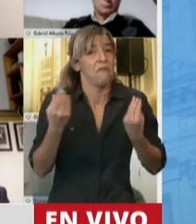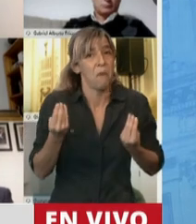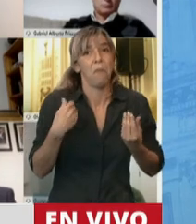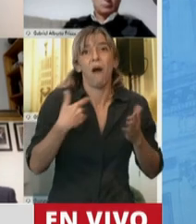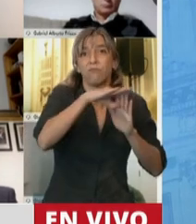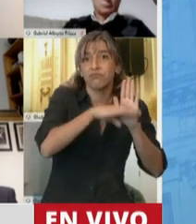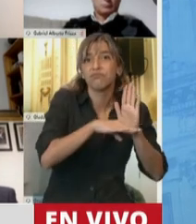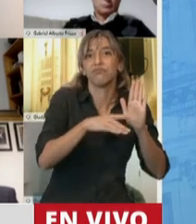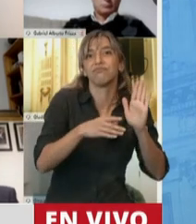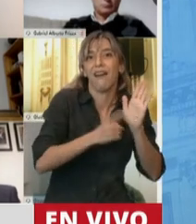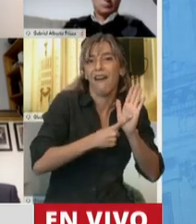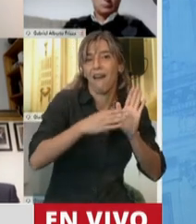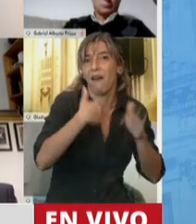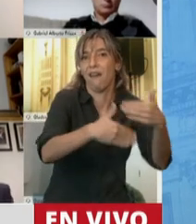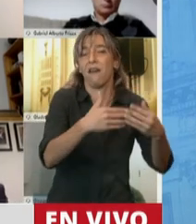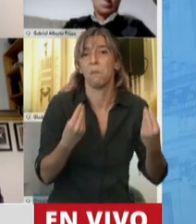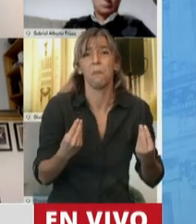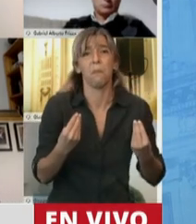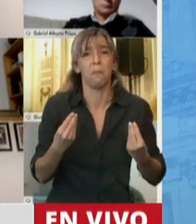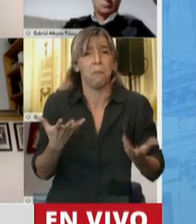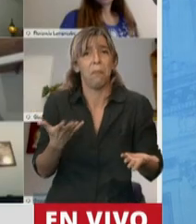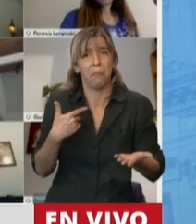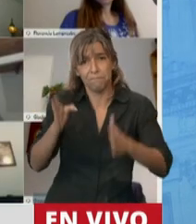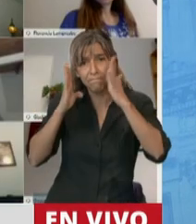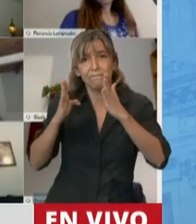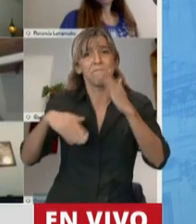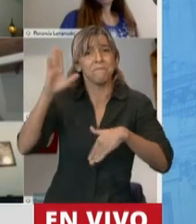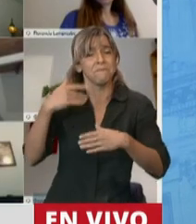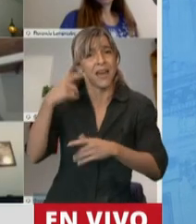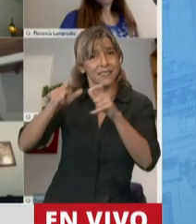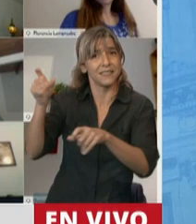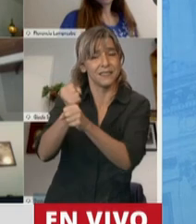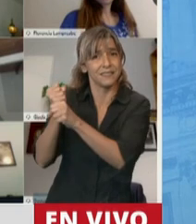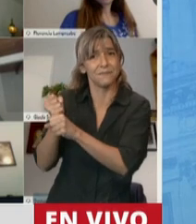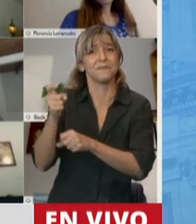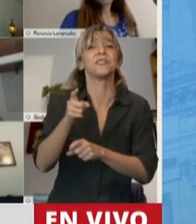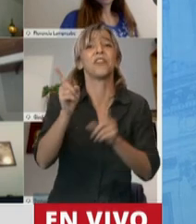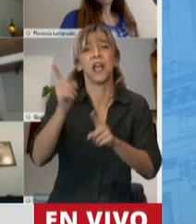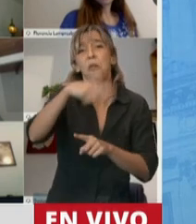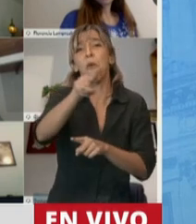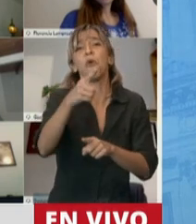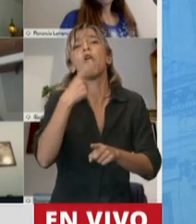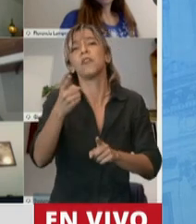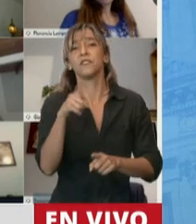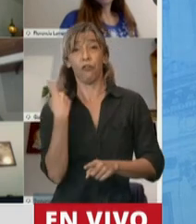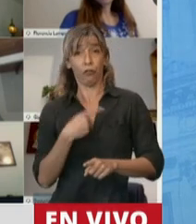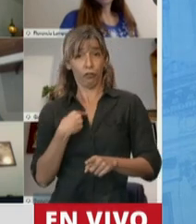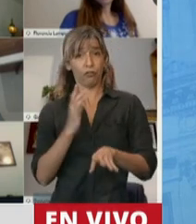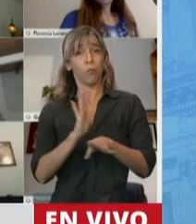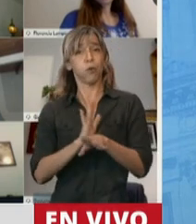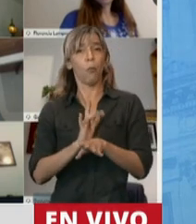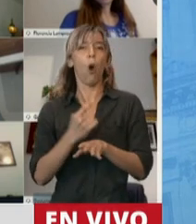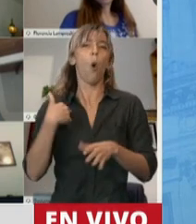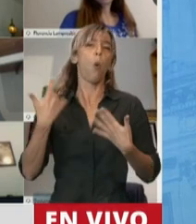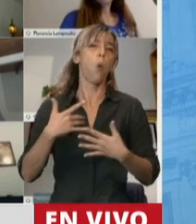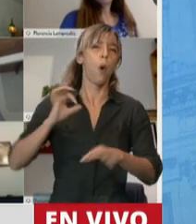que son quienes nos importan a los que somos calificados de retrógrados. Así que, sin perjuicio de esto, en su